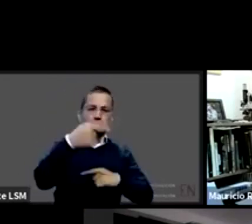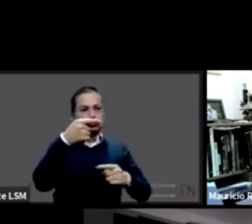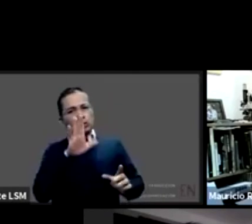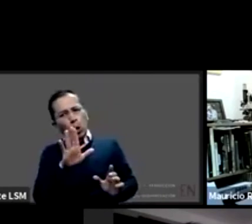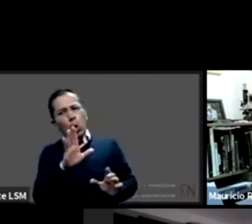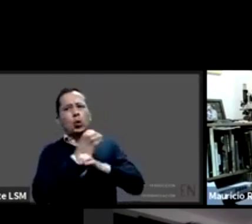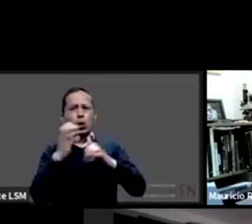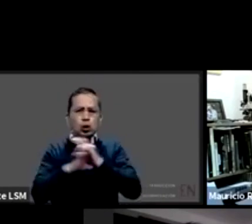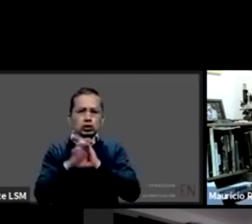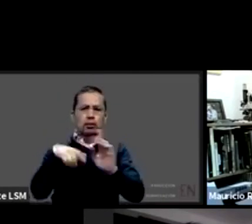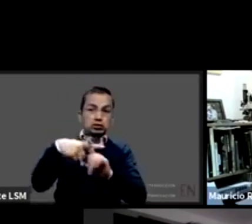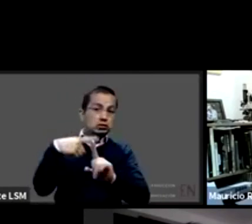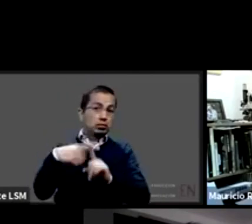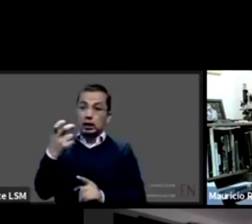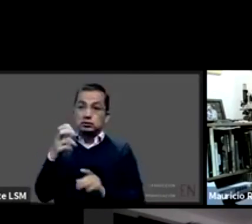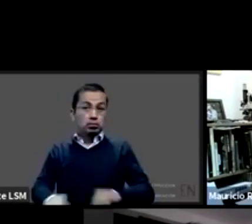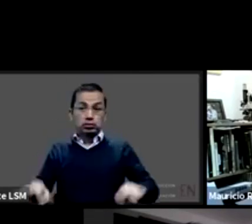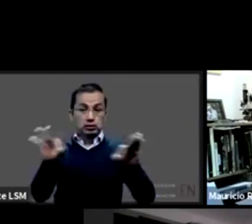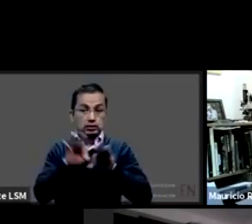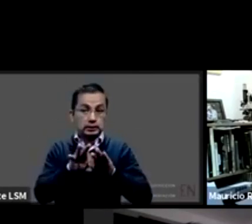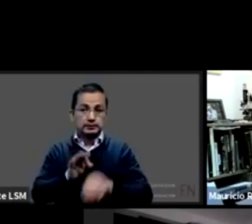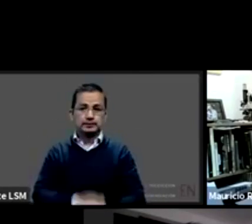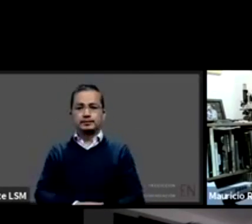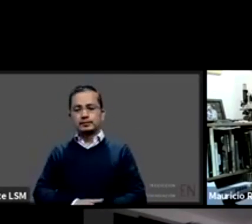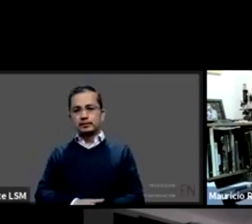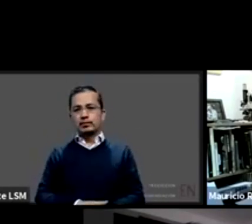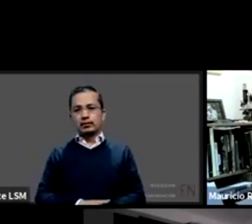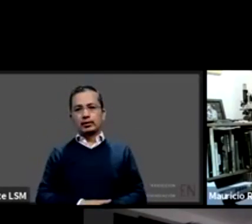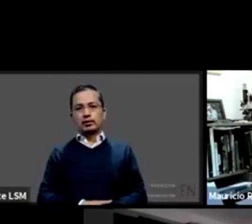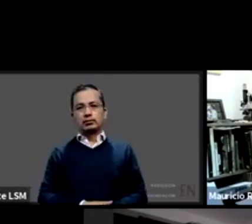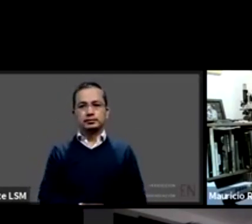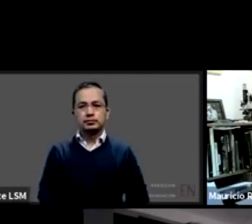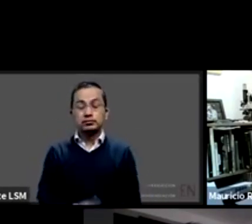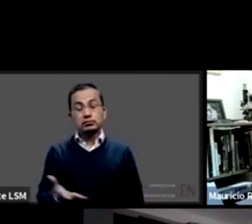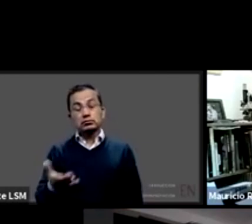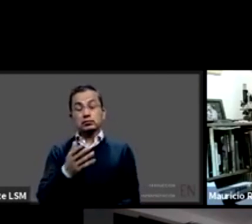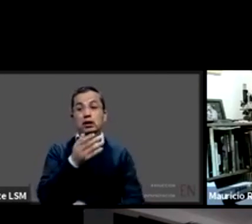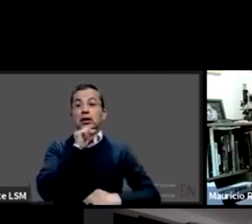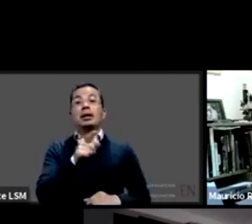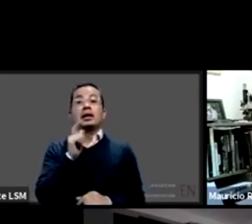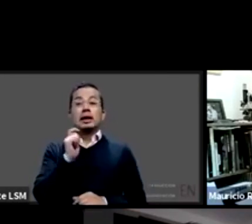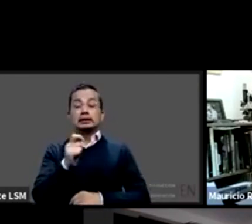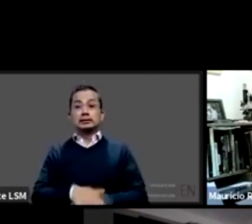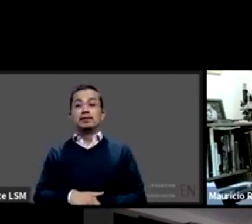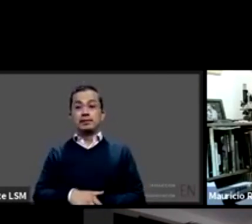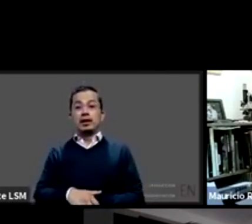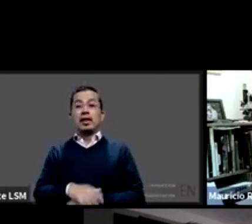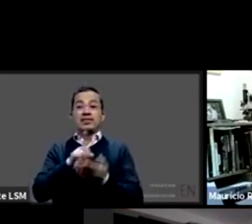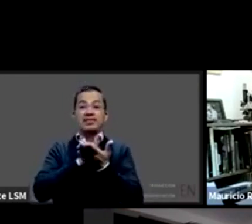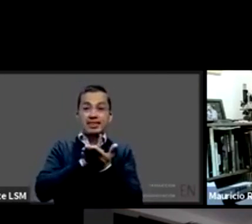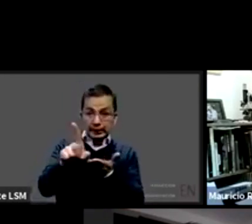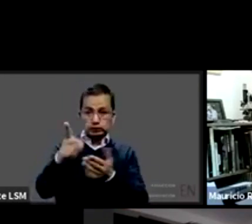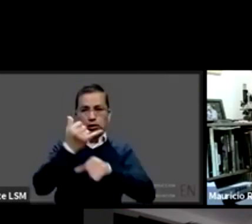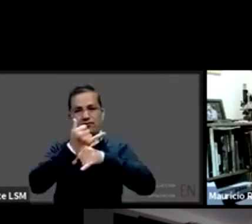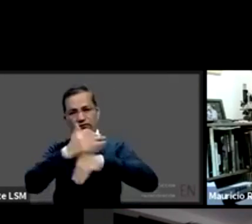procedimiento el derecho a la información el consentimiento informado